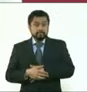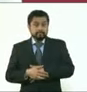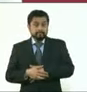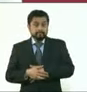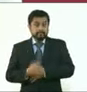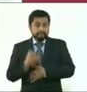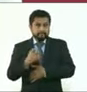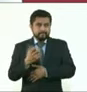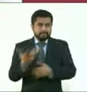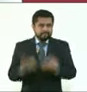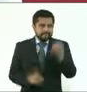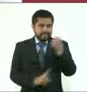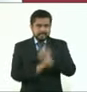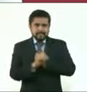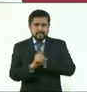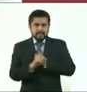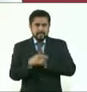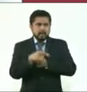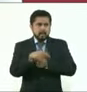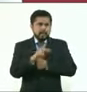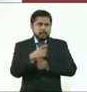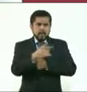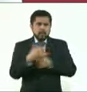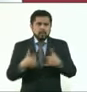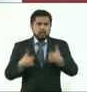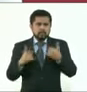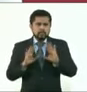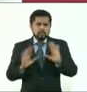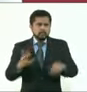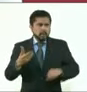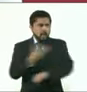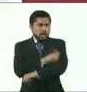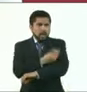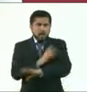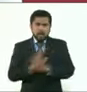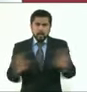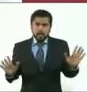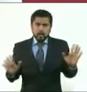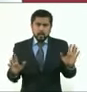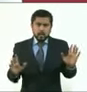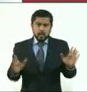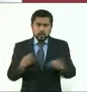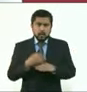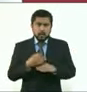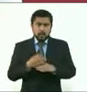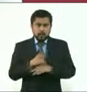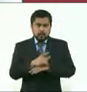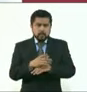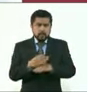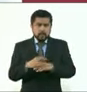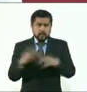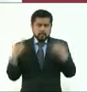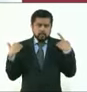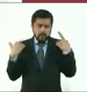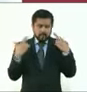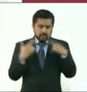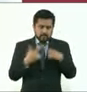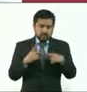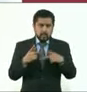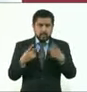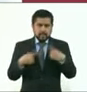cuando ya además ahí están todos vacunados, ahí están vacunados, ahora están vacunando personal educativo